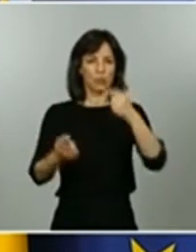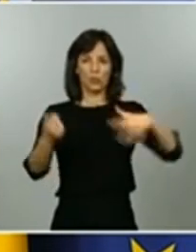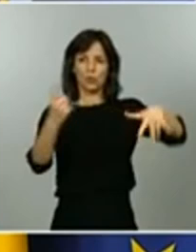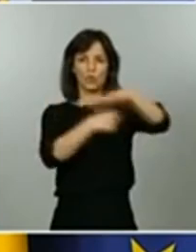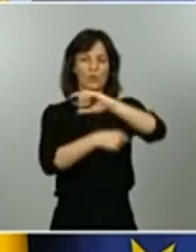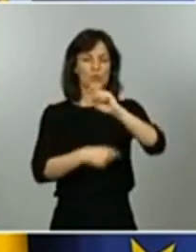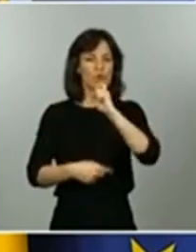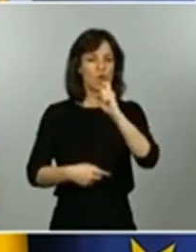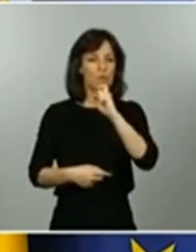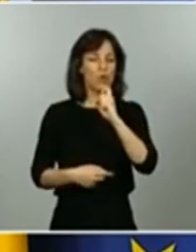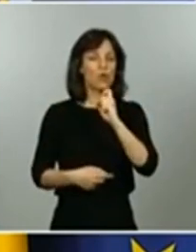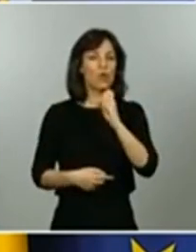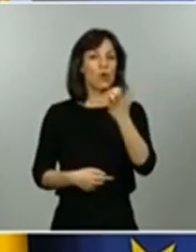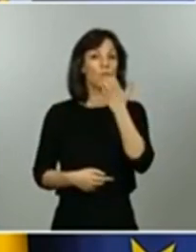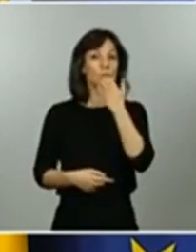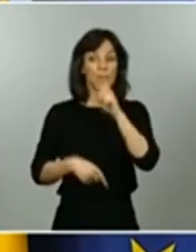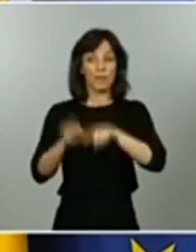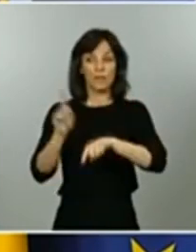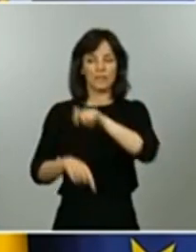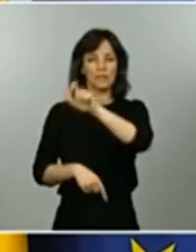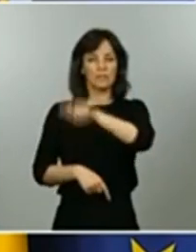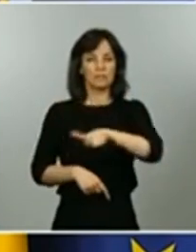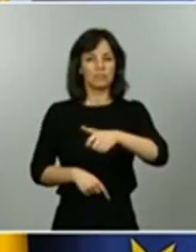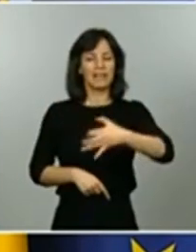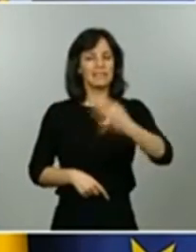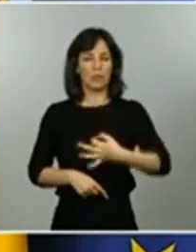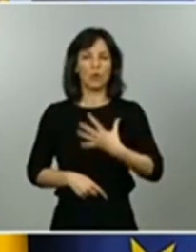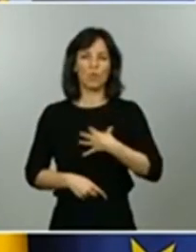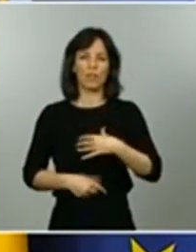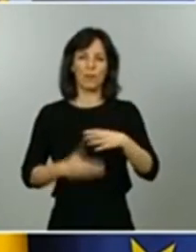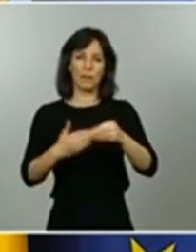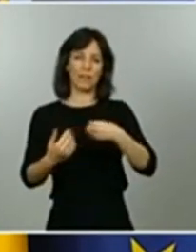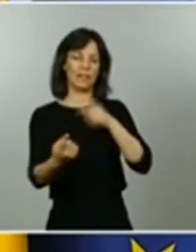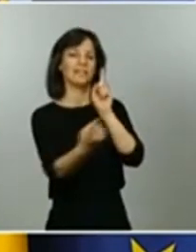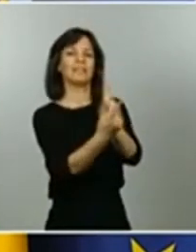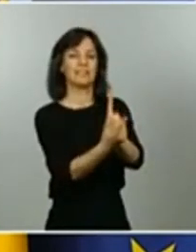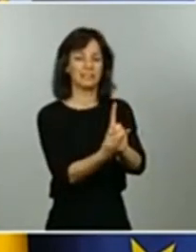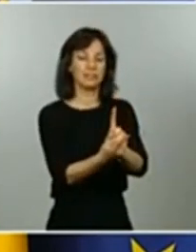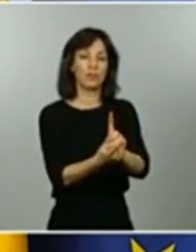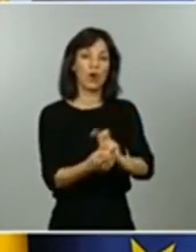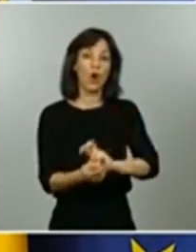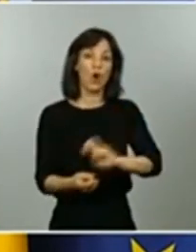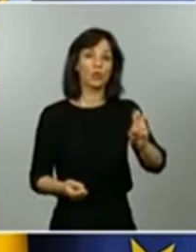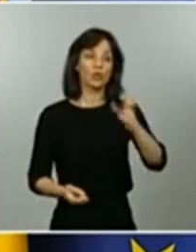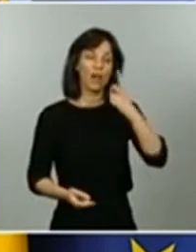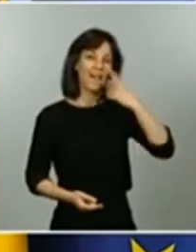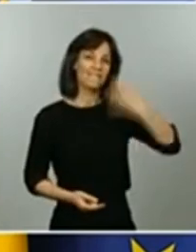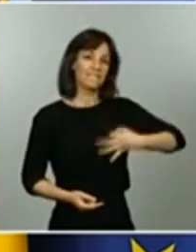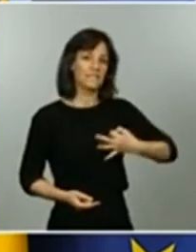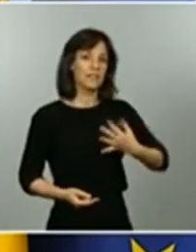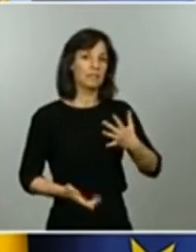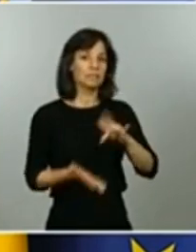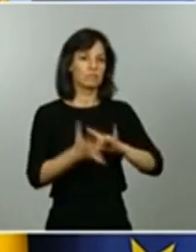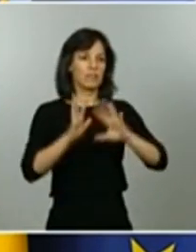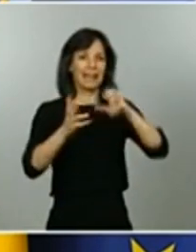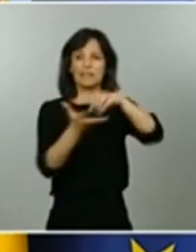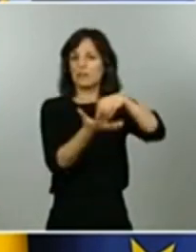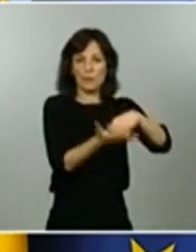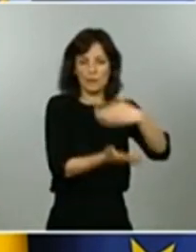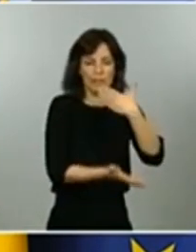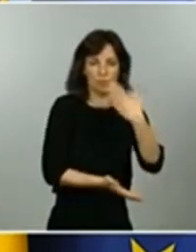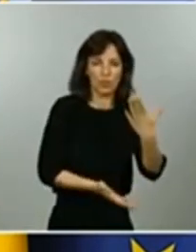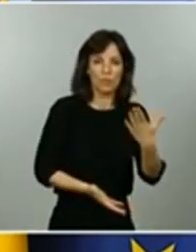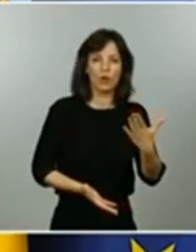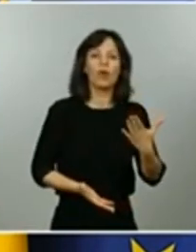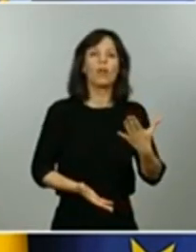casos son seguros para tratar con los pacientes y en otros cuál es el riesgo real de que las residencias por ejemplo sigan siendo